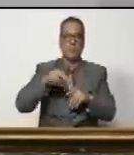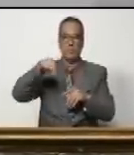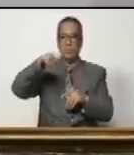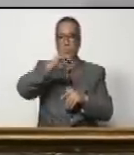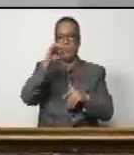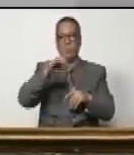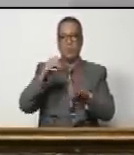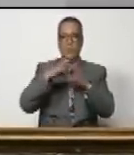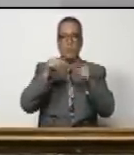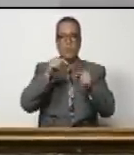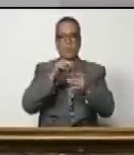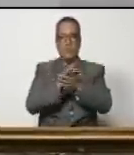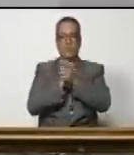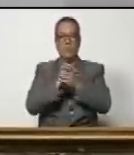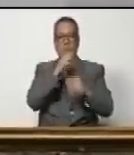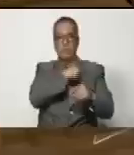neonazi. Es todo, compañero presidente.